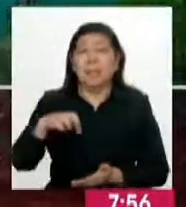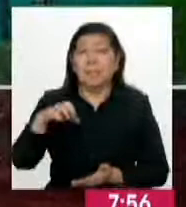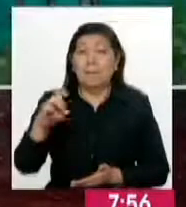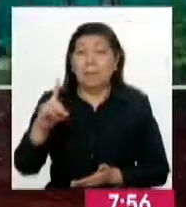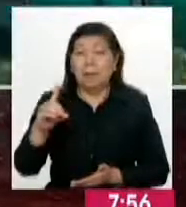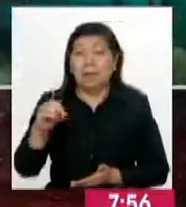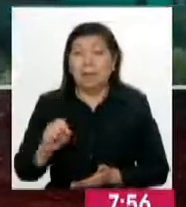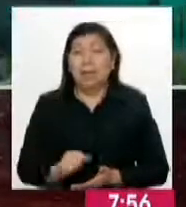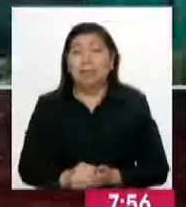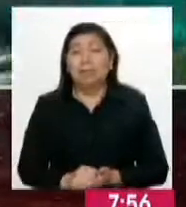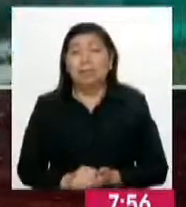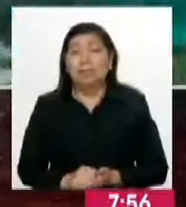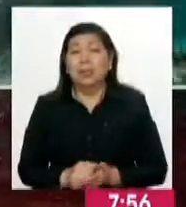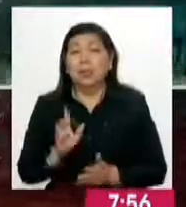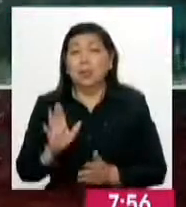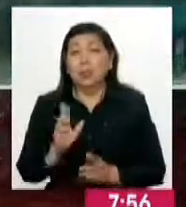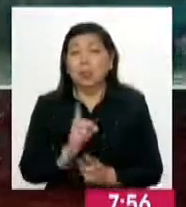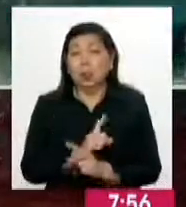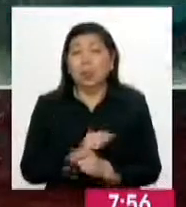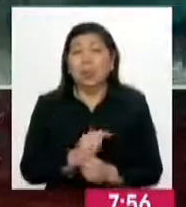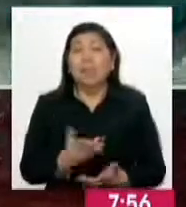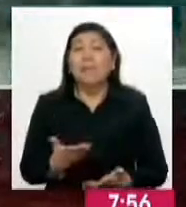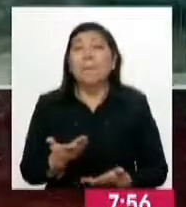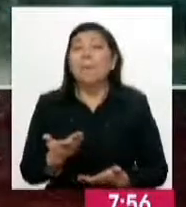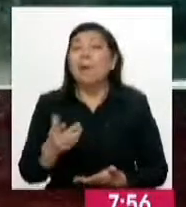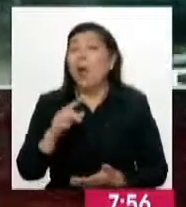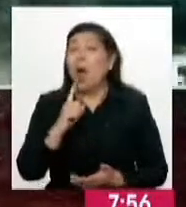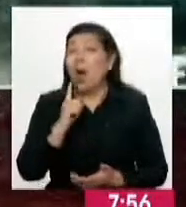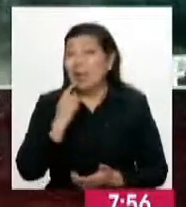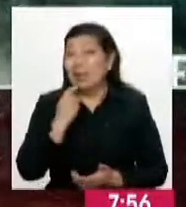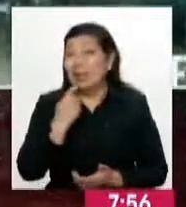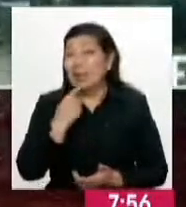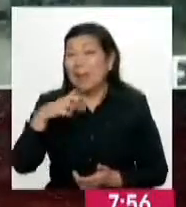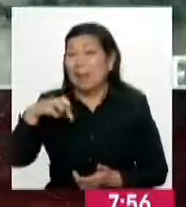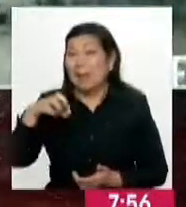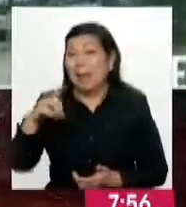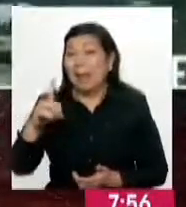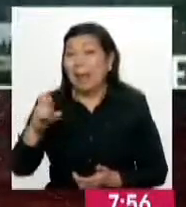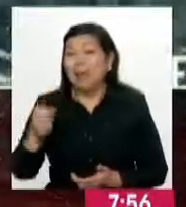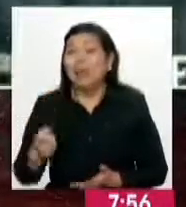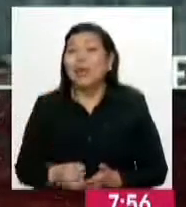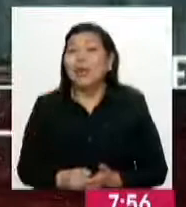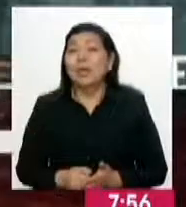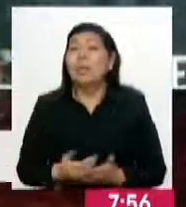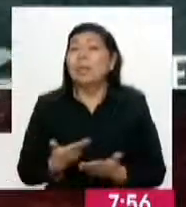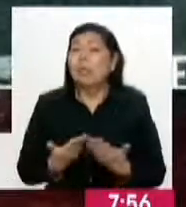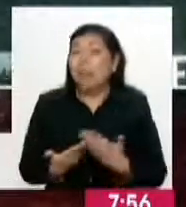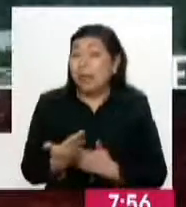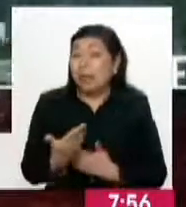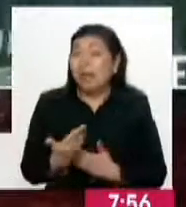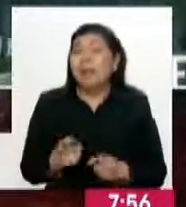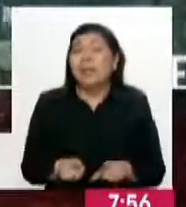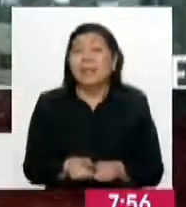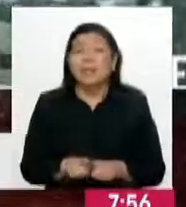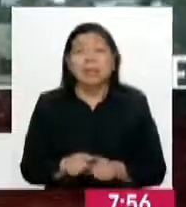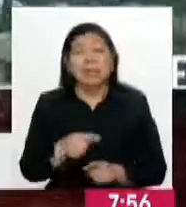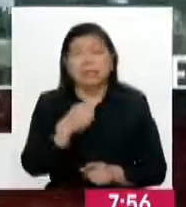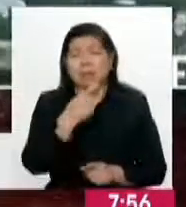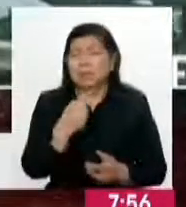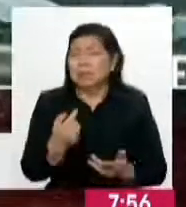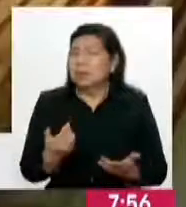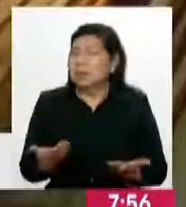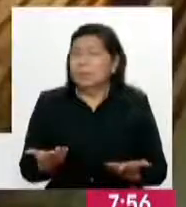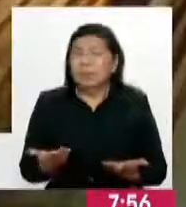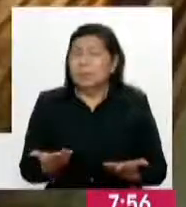en su publicación. ¿Qué tal, Pedro? Buenos días. ¿Cómo estás, Nicolás? ¿Qué tal? Buen día también. Qué terrible, ¿no?